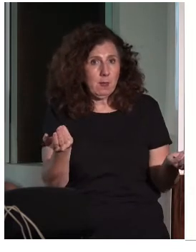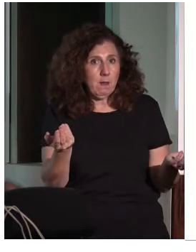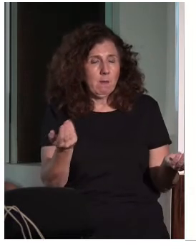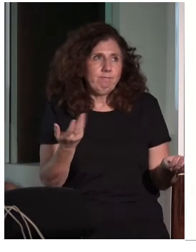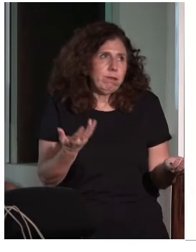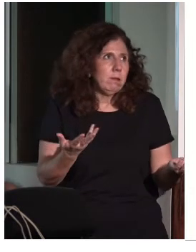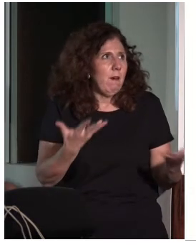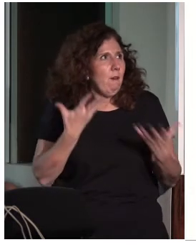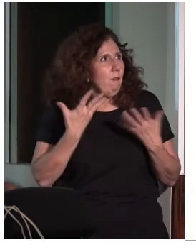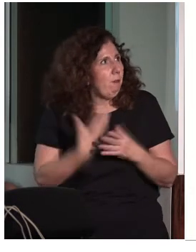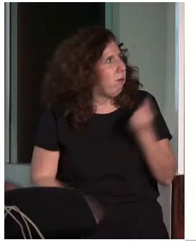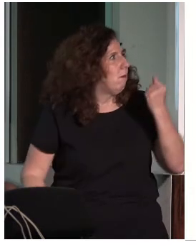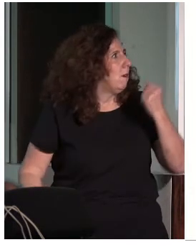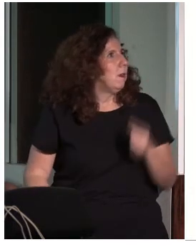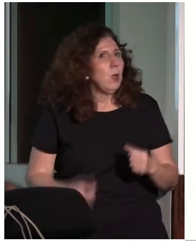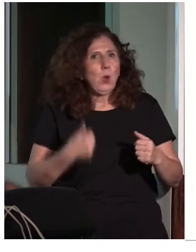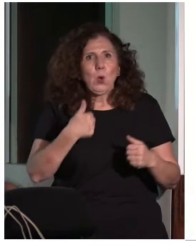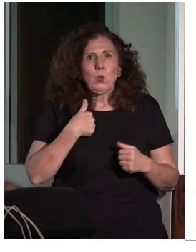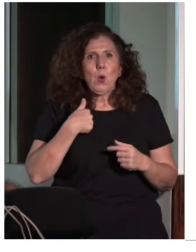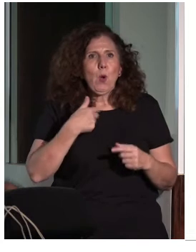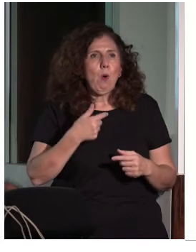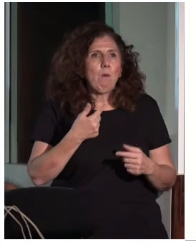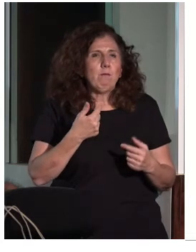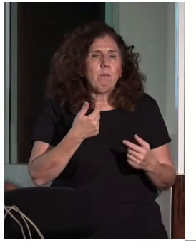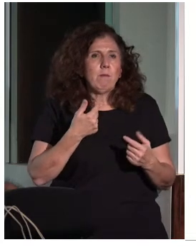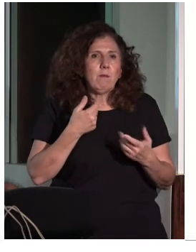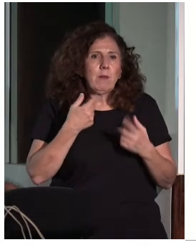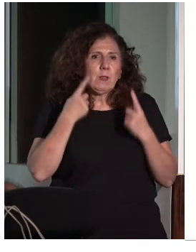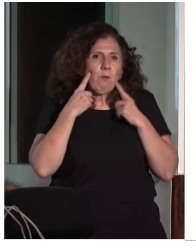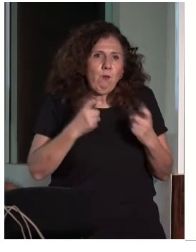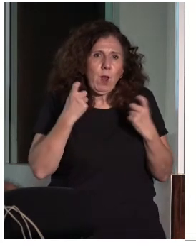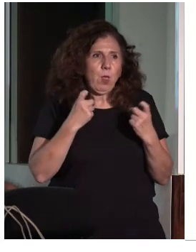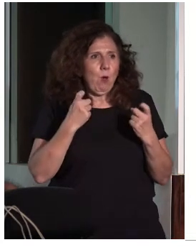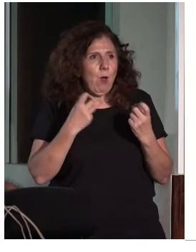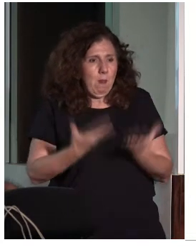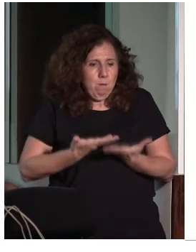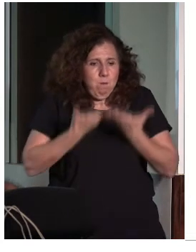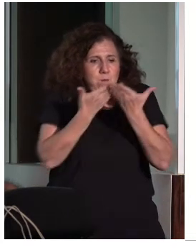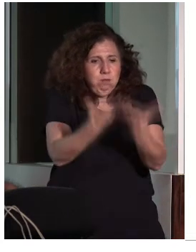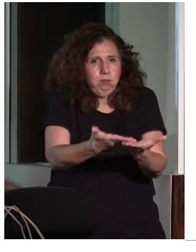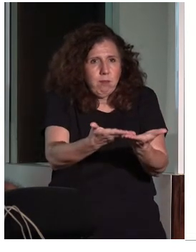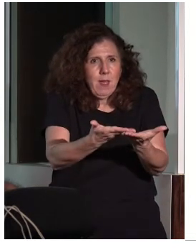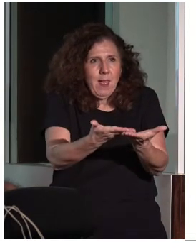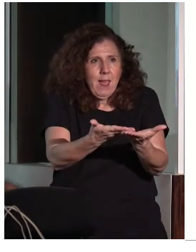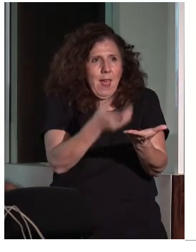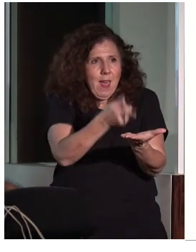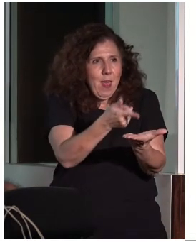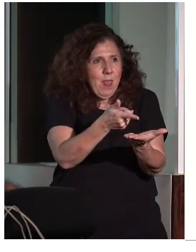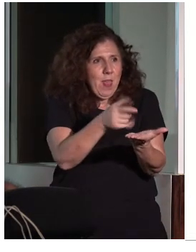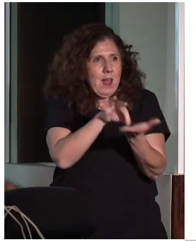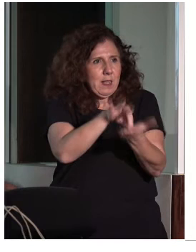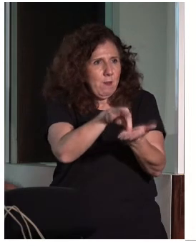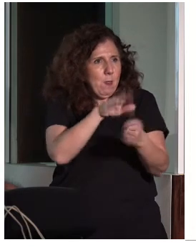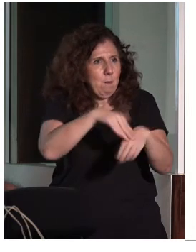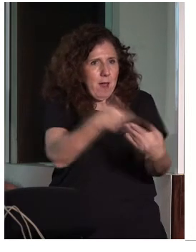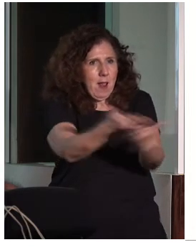inviertas y pongas un recurso al servicio de la población, pero que luego no se use. Pero si es que si la gente no sabe que ese recurso está…,